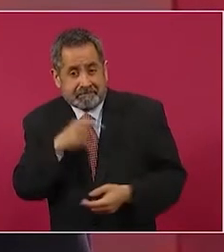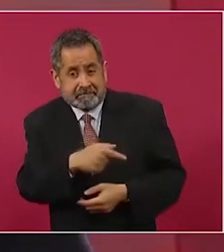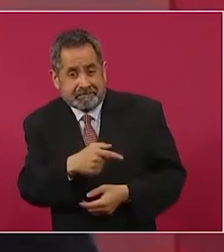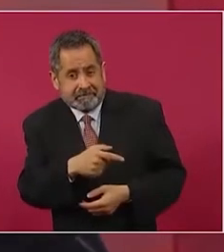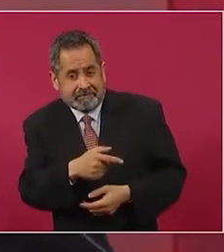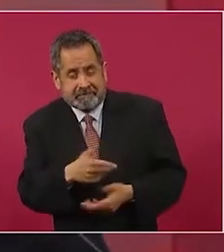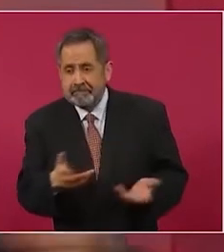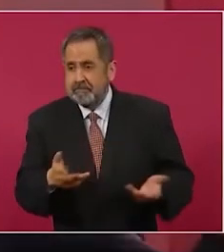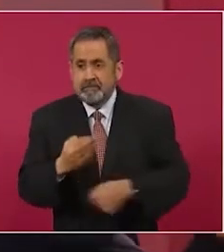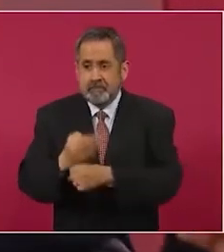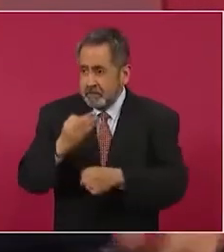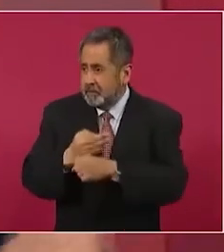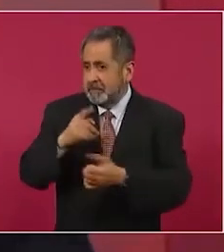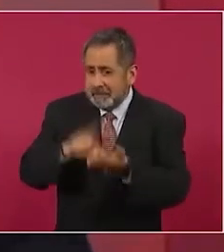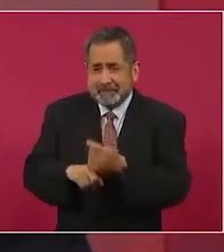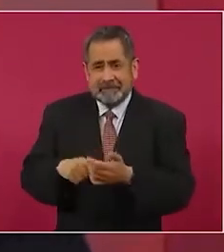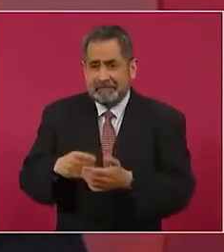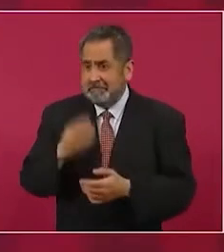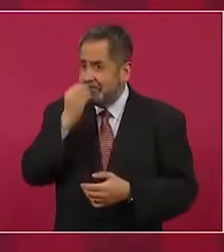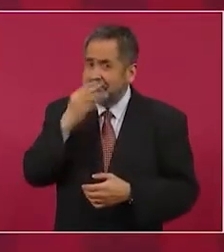un tiempo interesante,